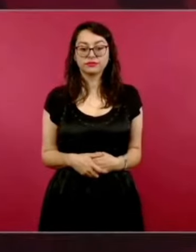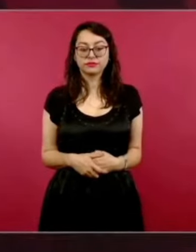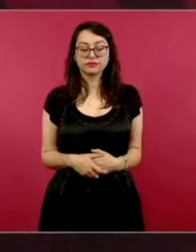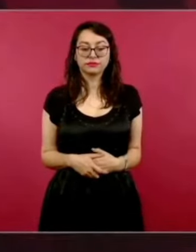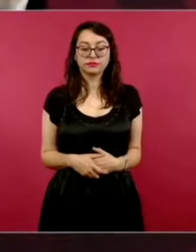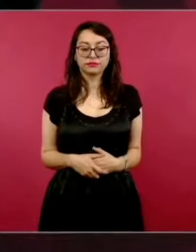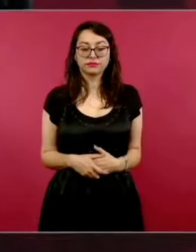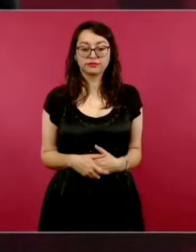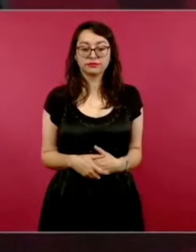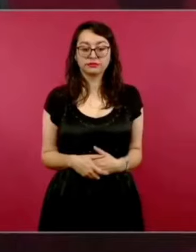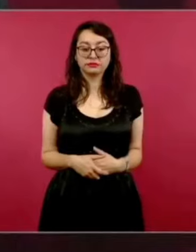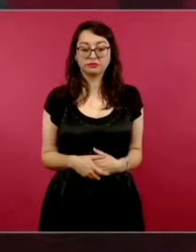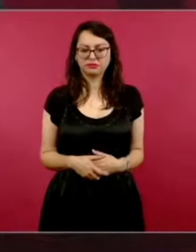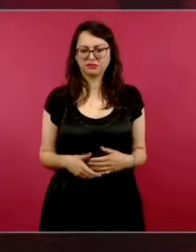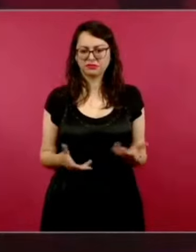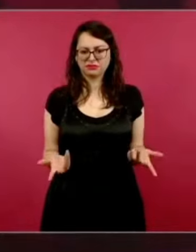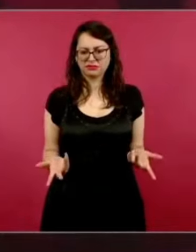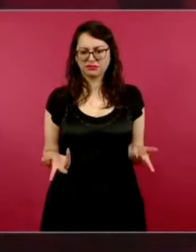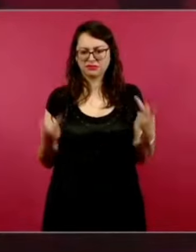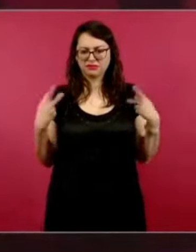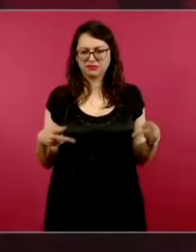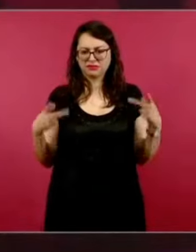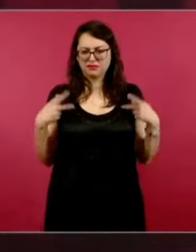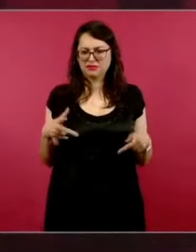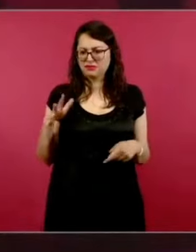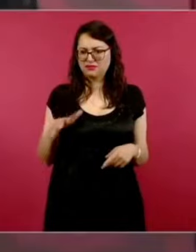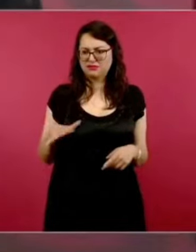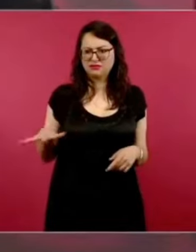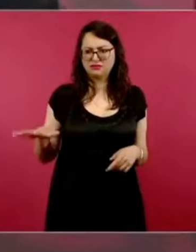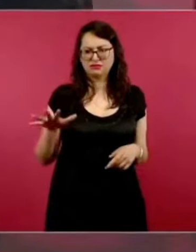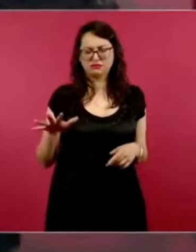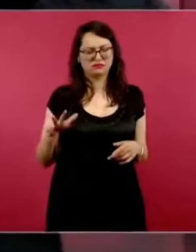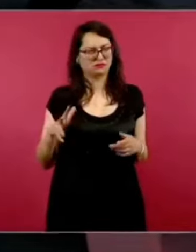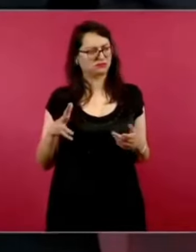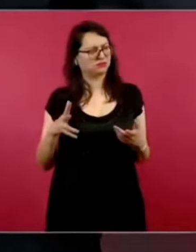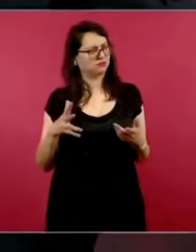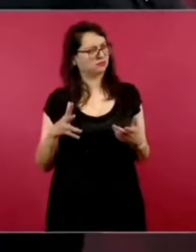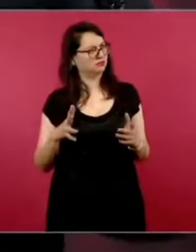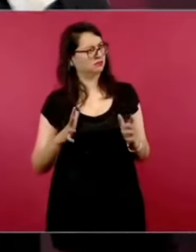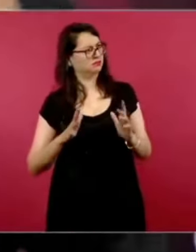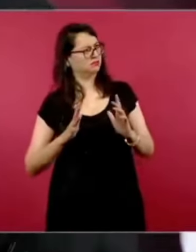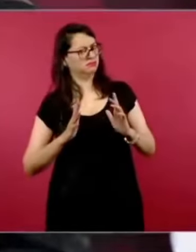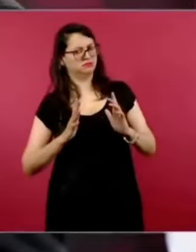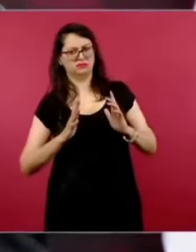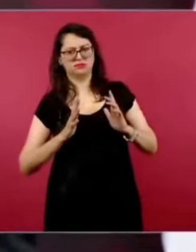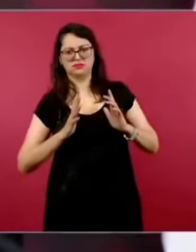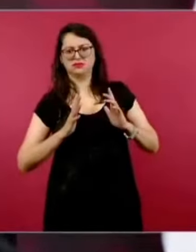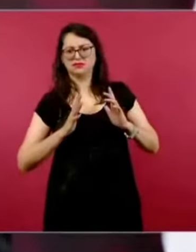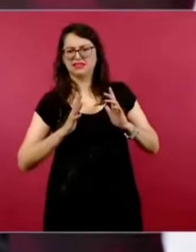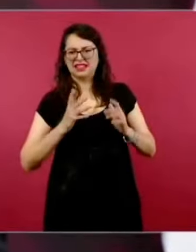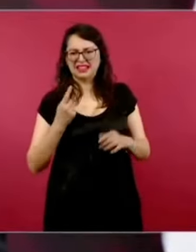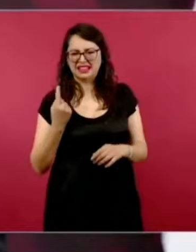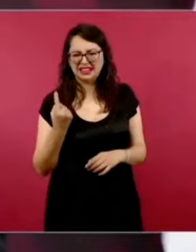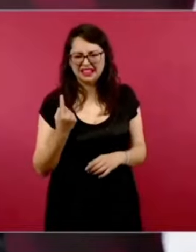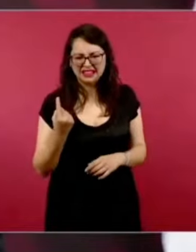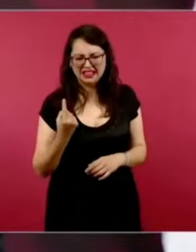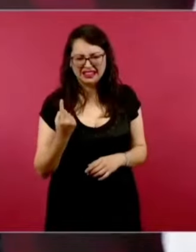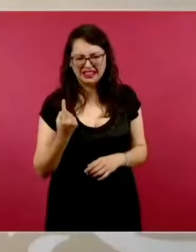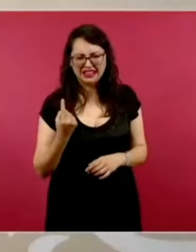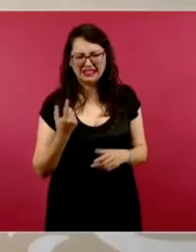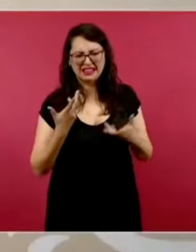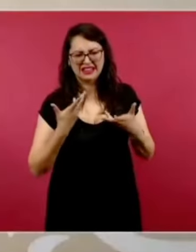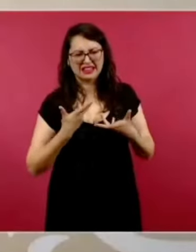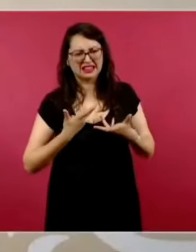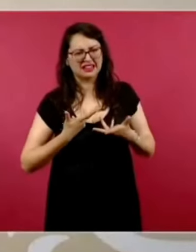Ni esperábamos, cuando estábamos en la oposición. Yo creo que fue la elección. Yo Ah, sí,